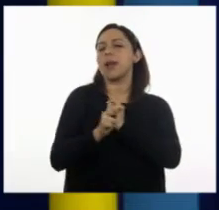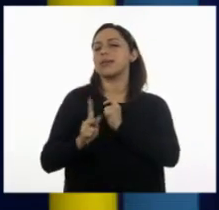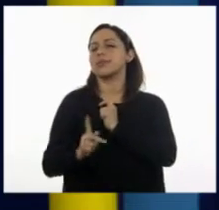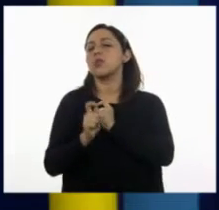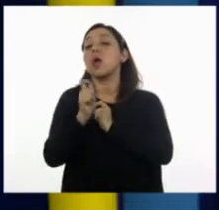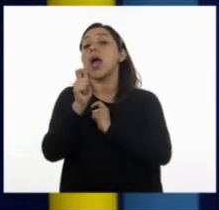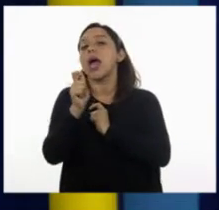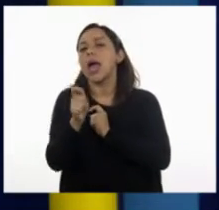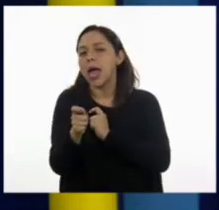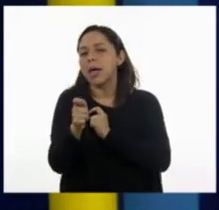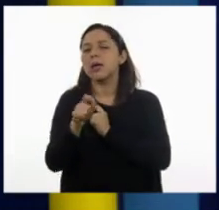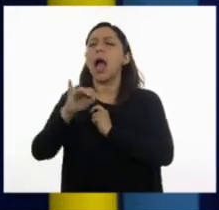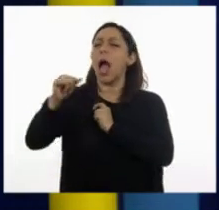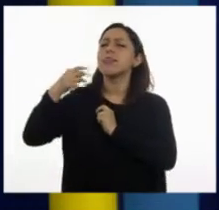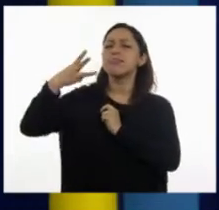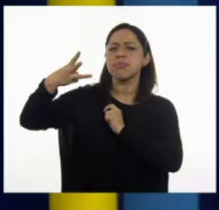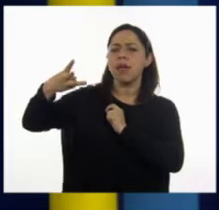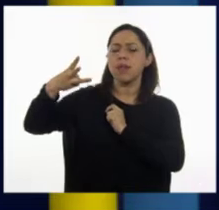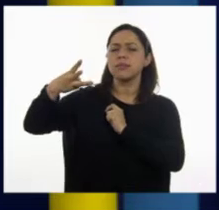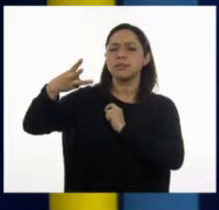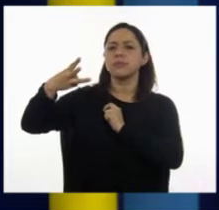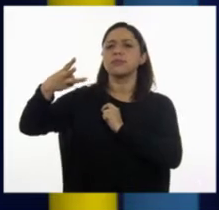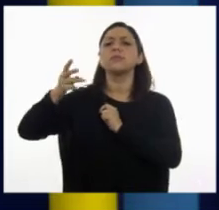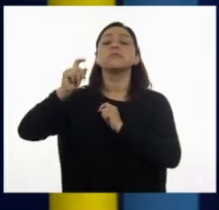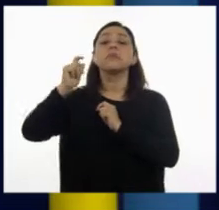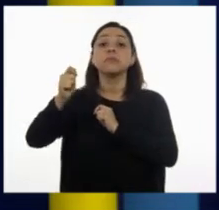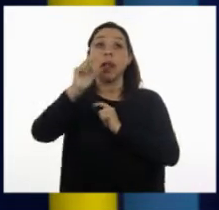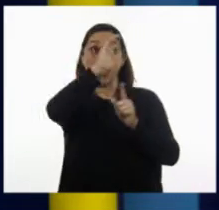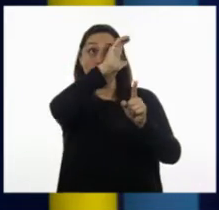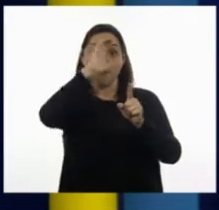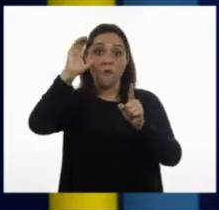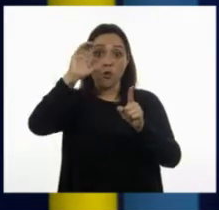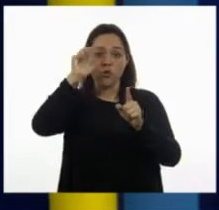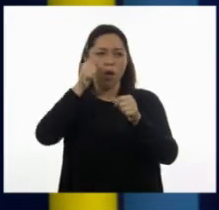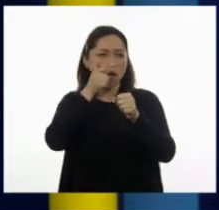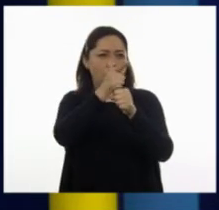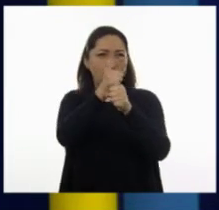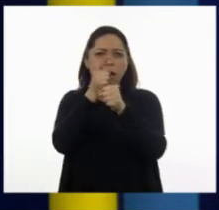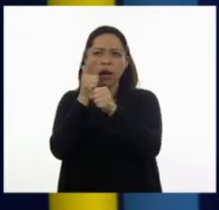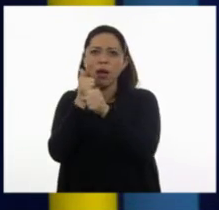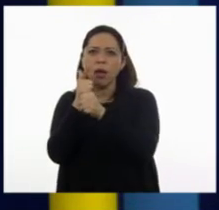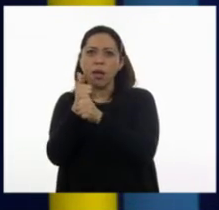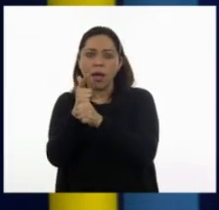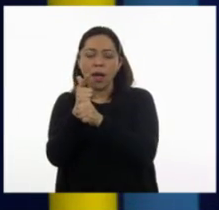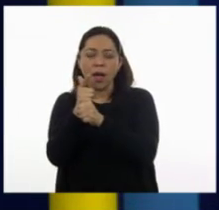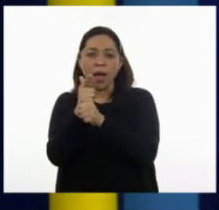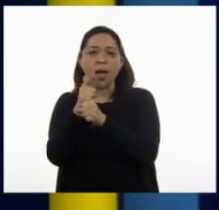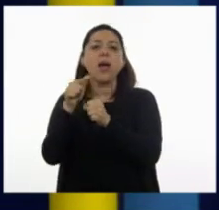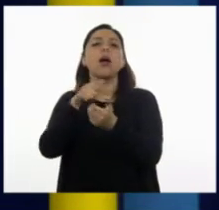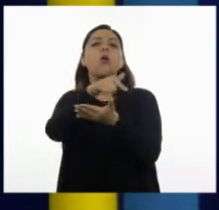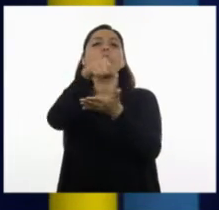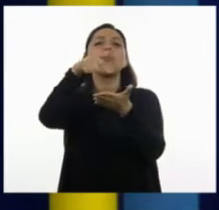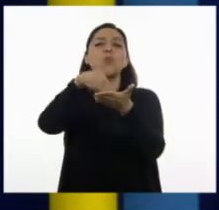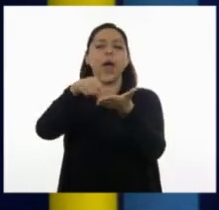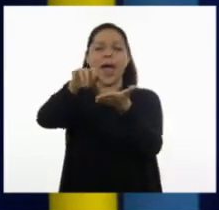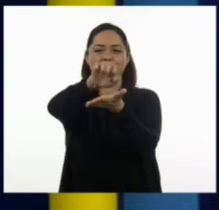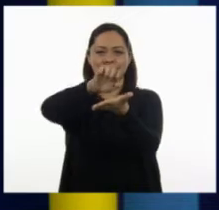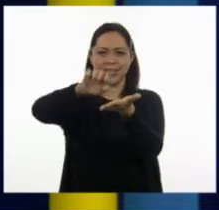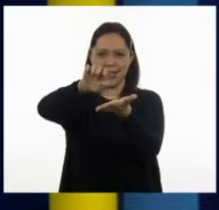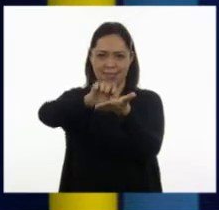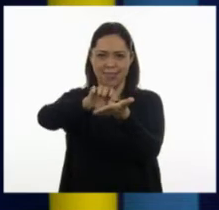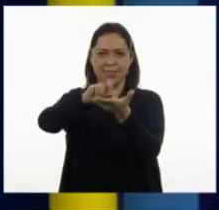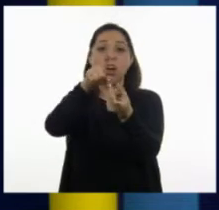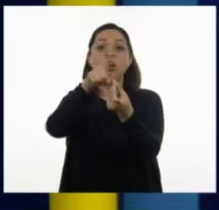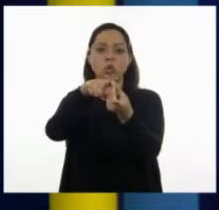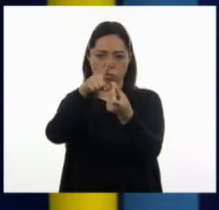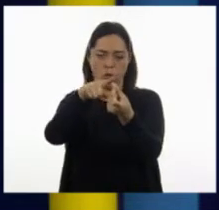Sí, tres. El primero es que en las fotografías es posible identificar dónde está el escenario. Segundo, que tampoco